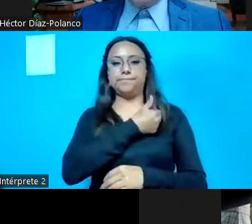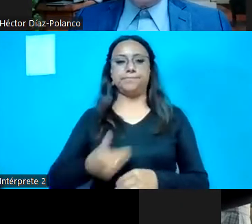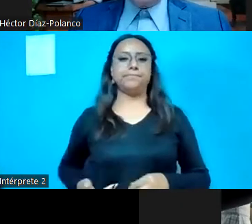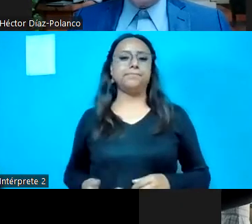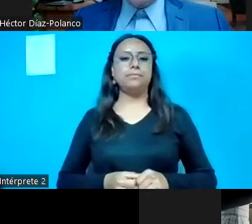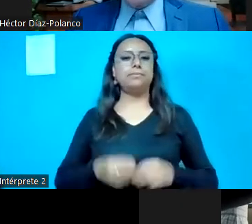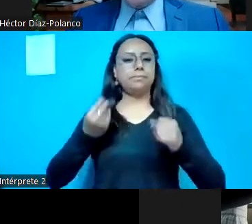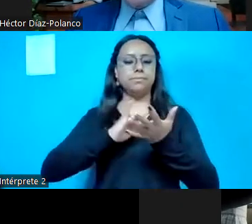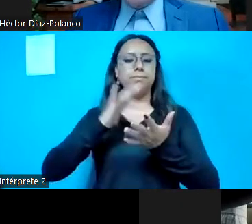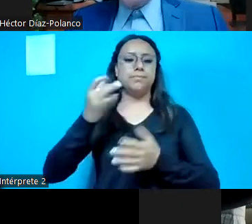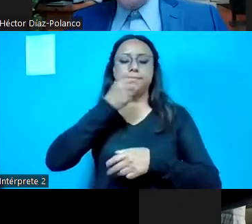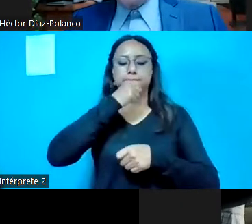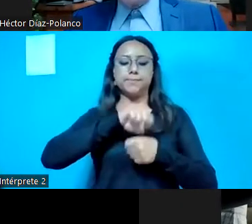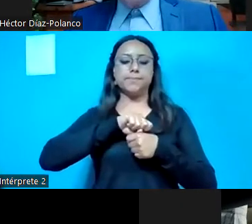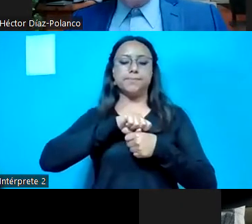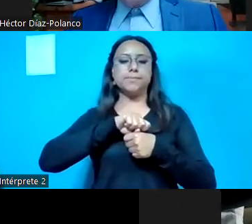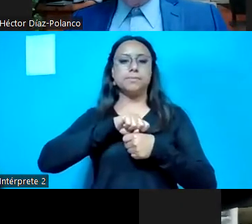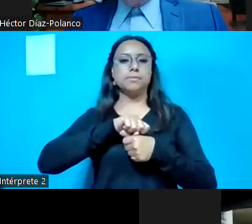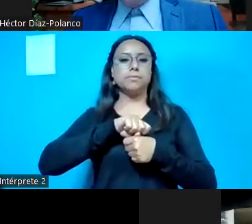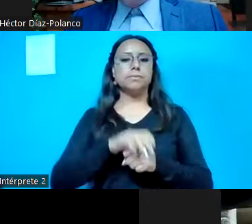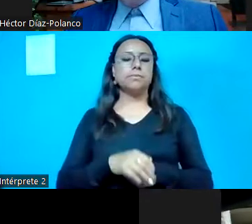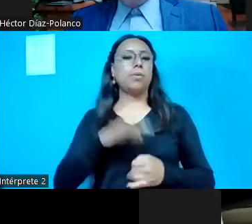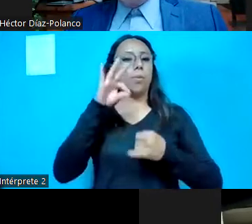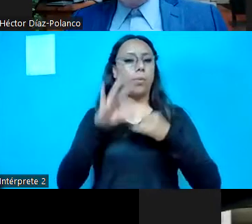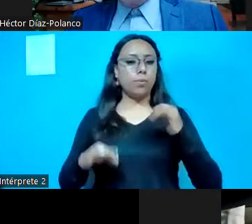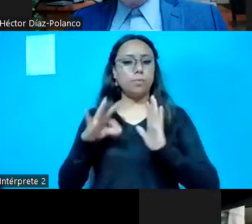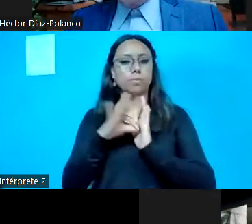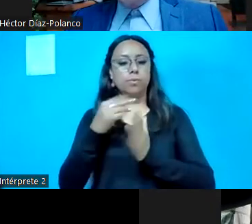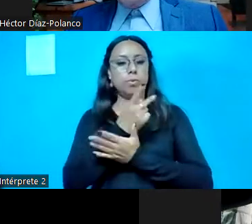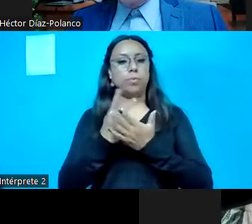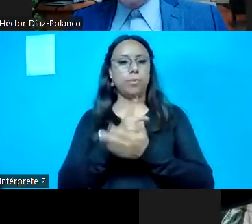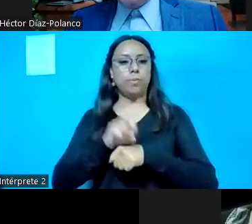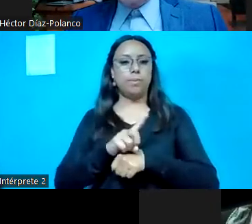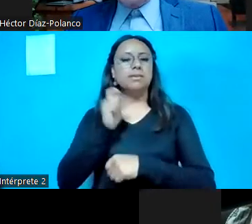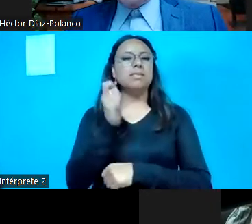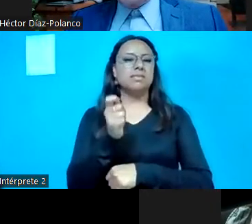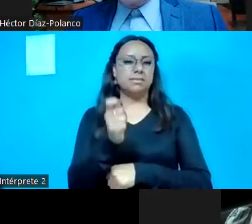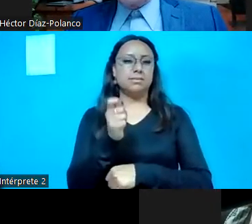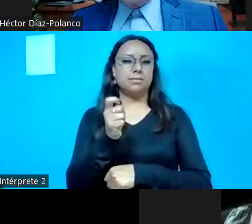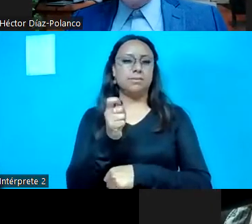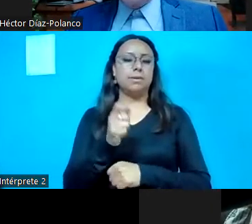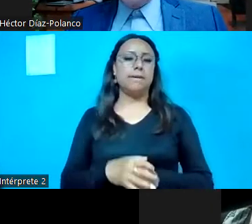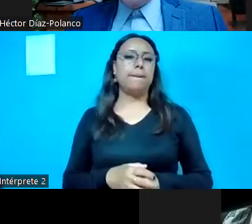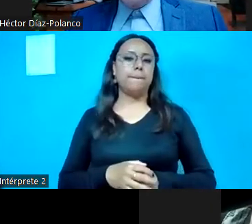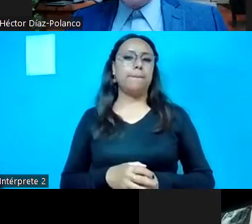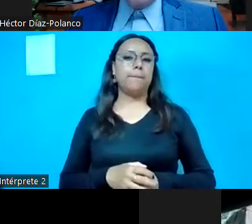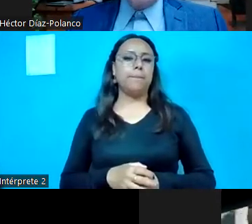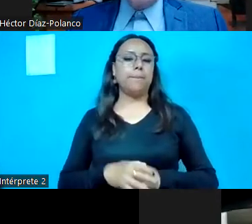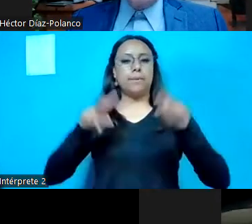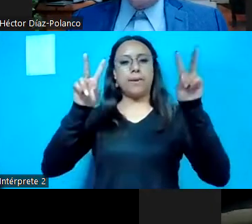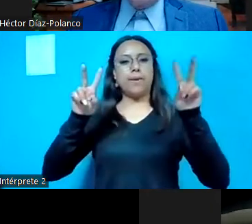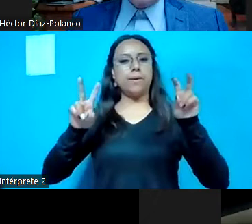Muchas gracias, secretario. El último punto del orden del día es el relativo a los